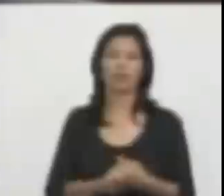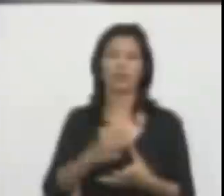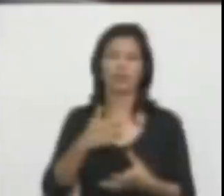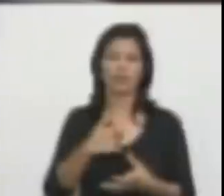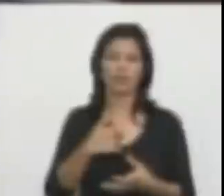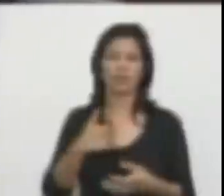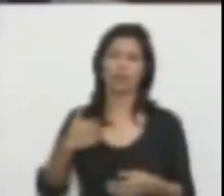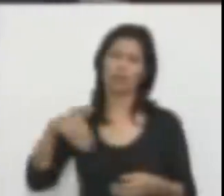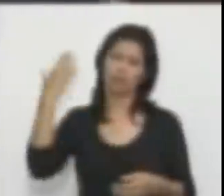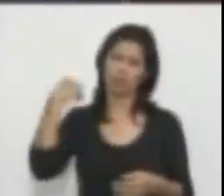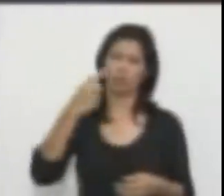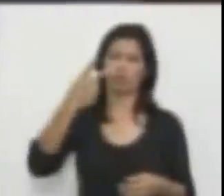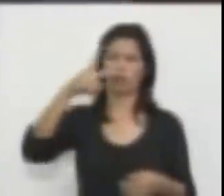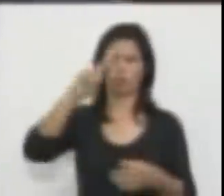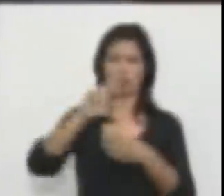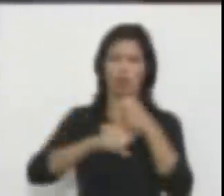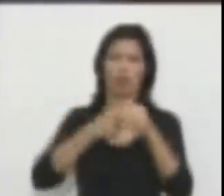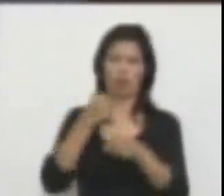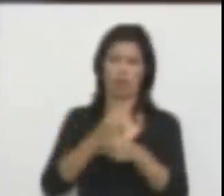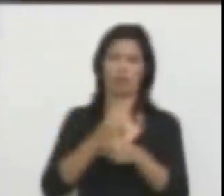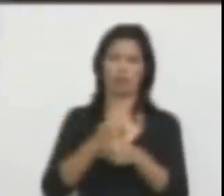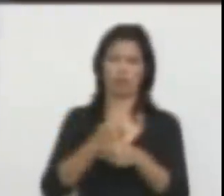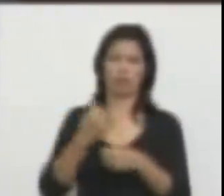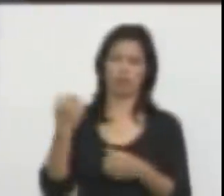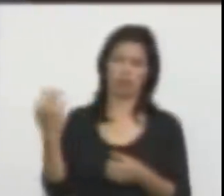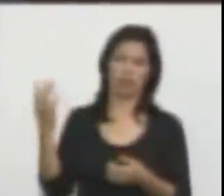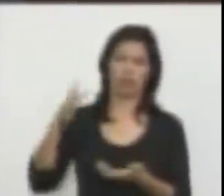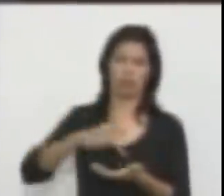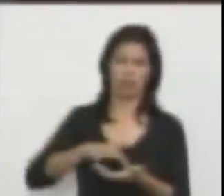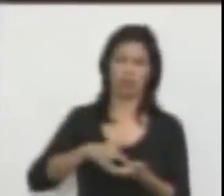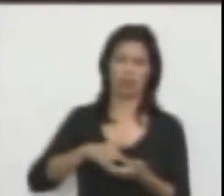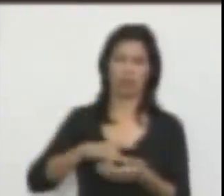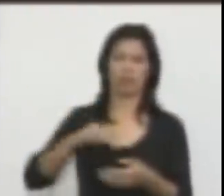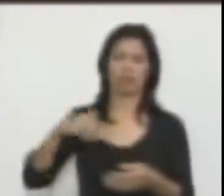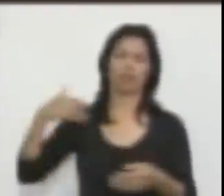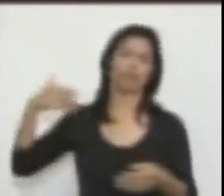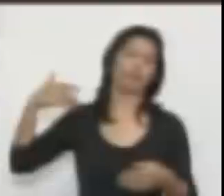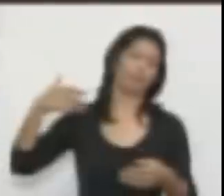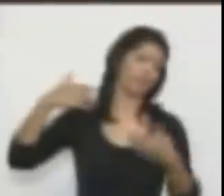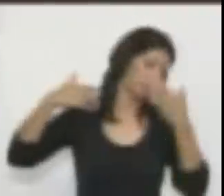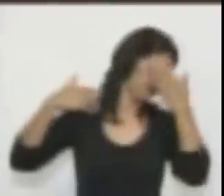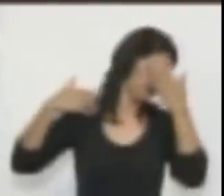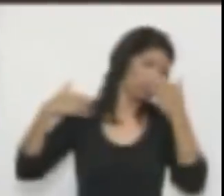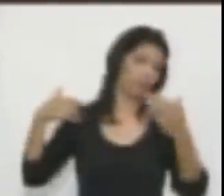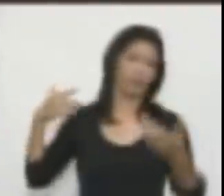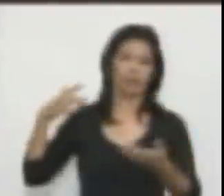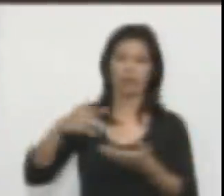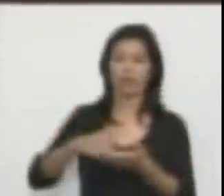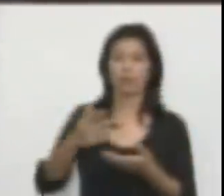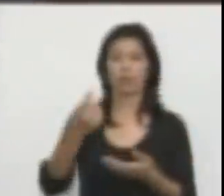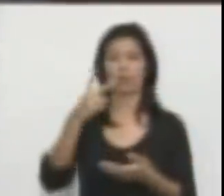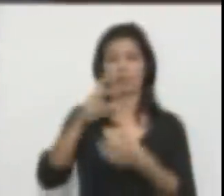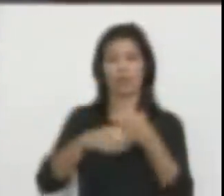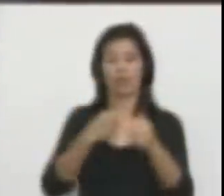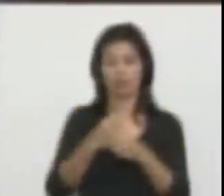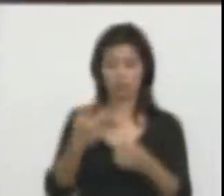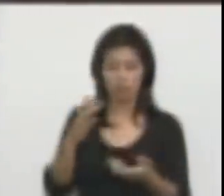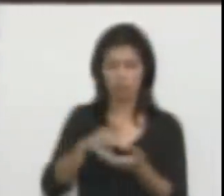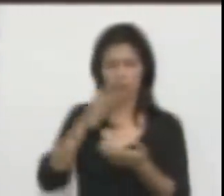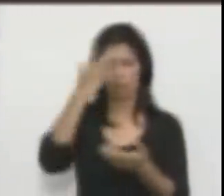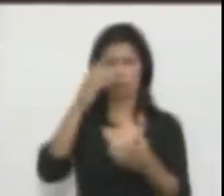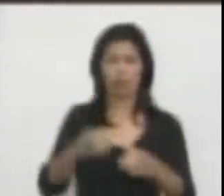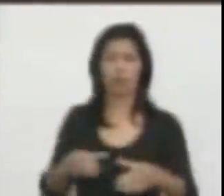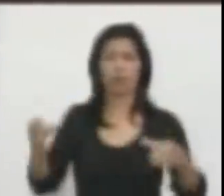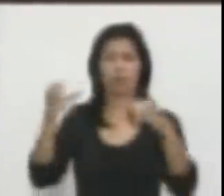estado aquí hace 12 años, que volvía 12 años después porque el Congreso había sido incapaz de